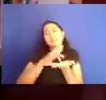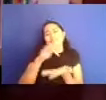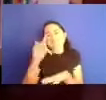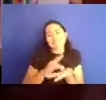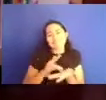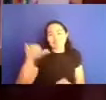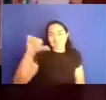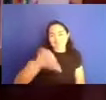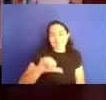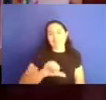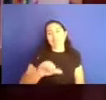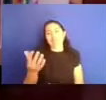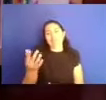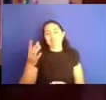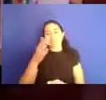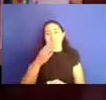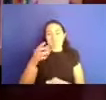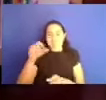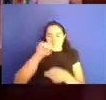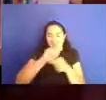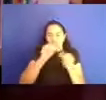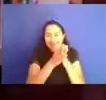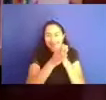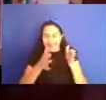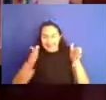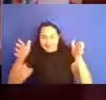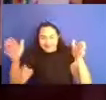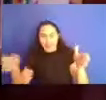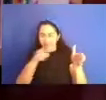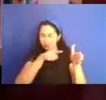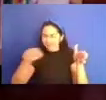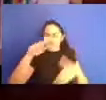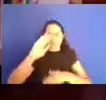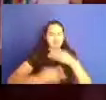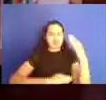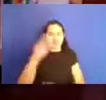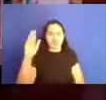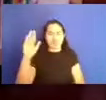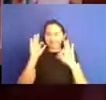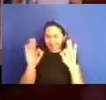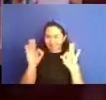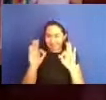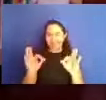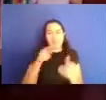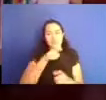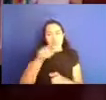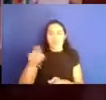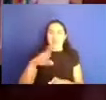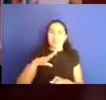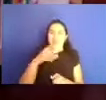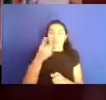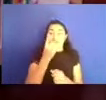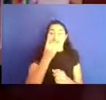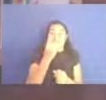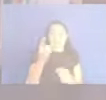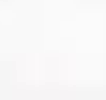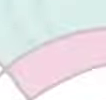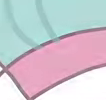un, un, un exitosa semana. Lo que resta hay un exitoso, eh, de aquí al primero de diciembre.